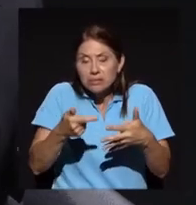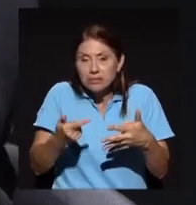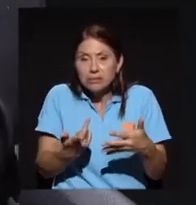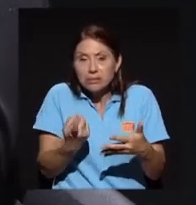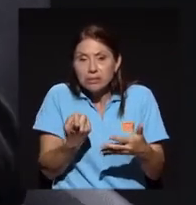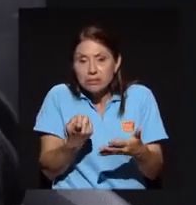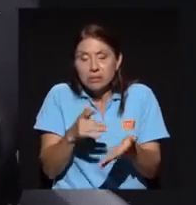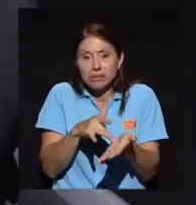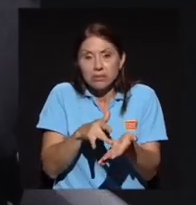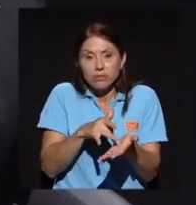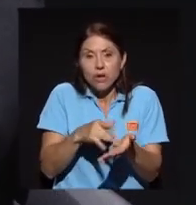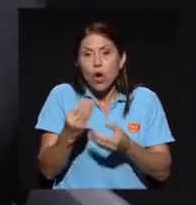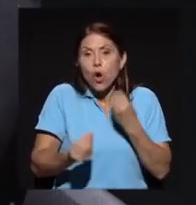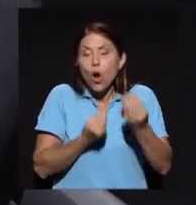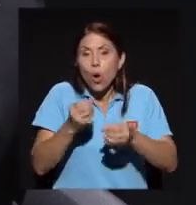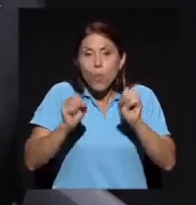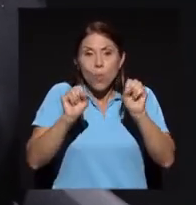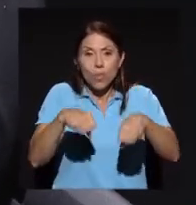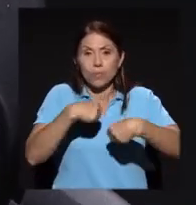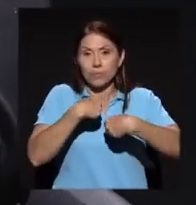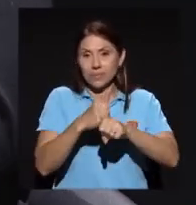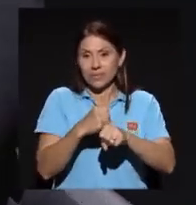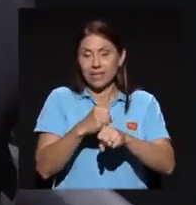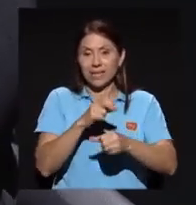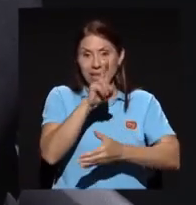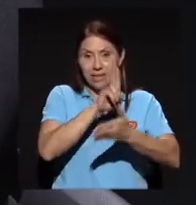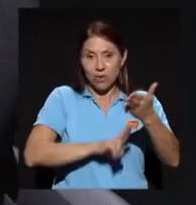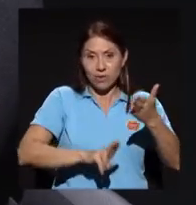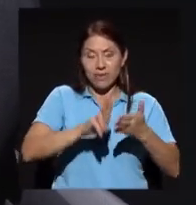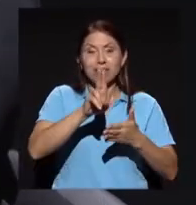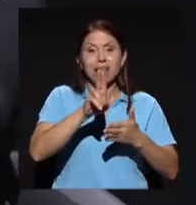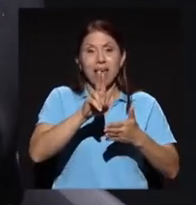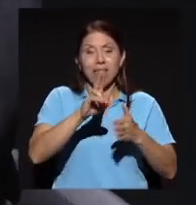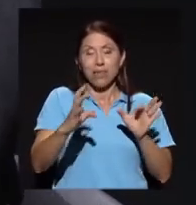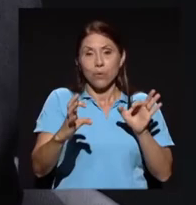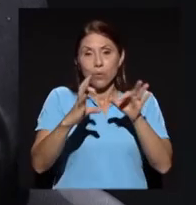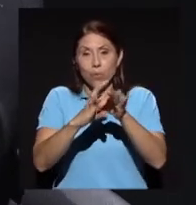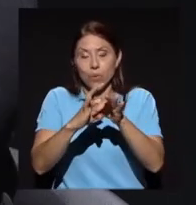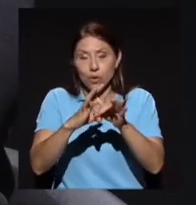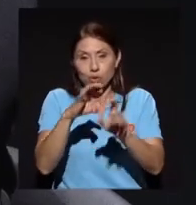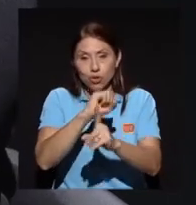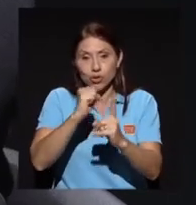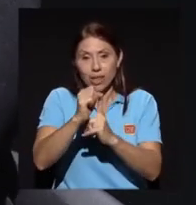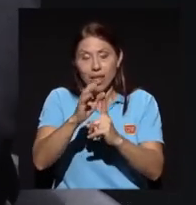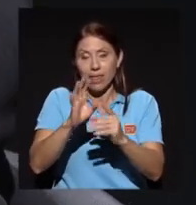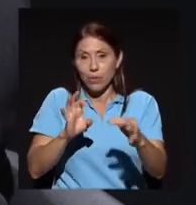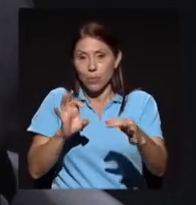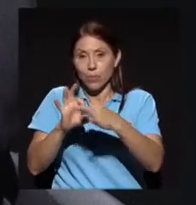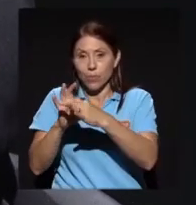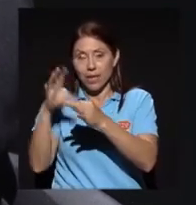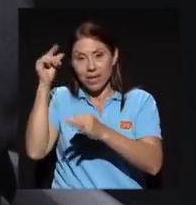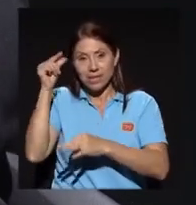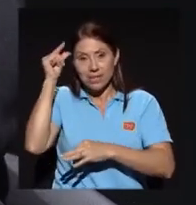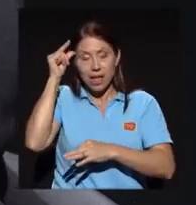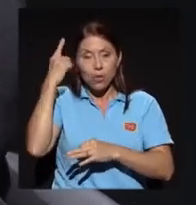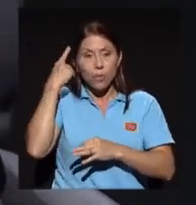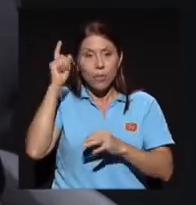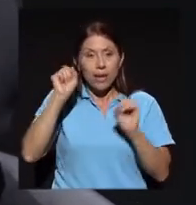trazar esos puentes entre la universidad y la sociedad y el Estado para generar mucho